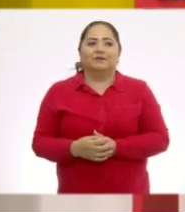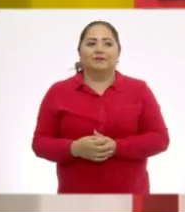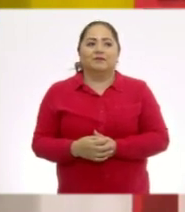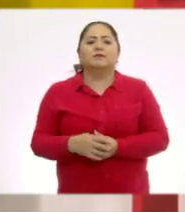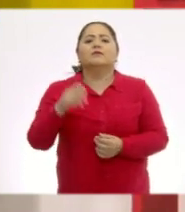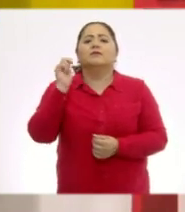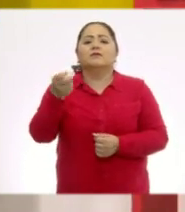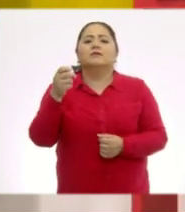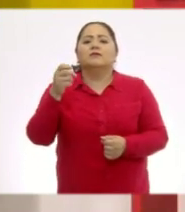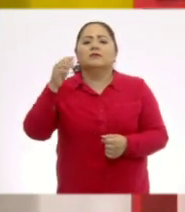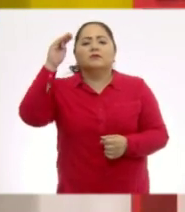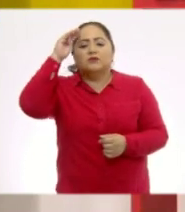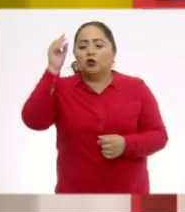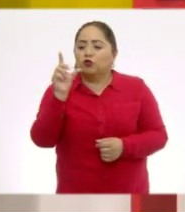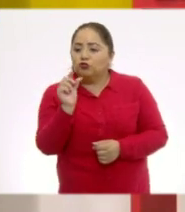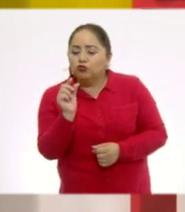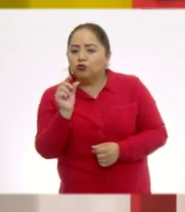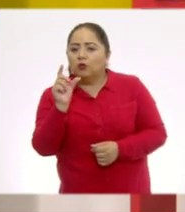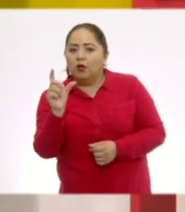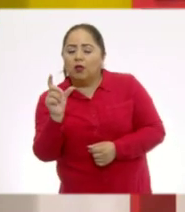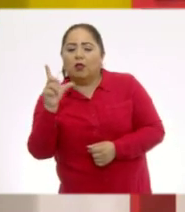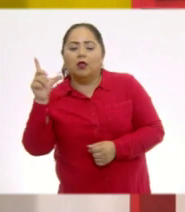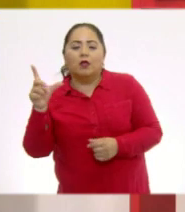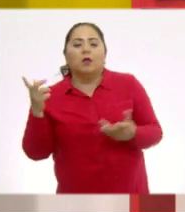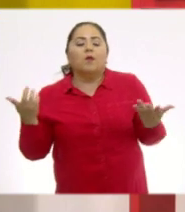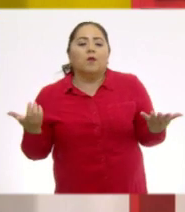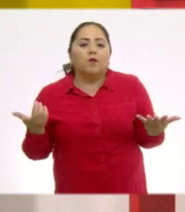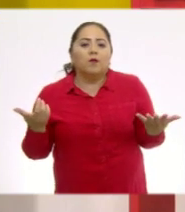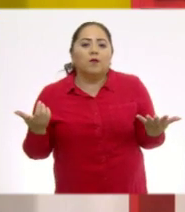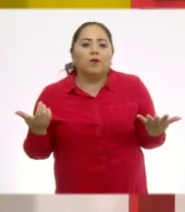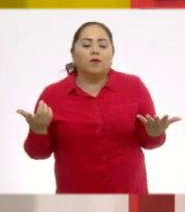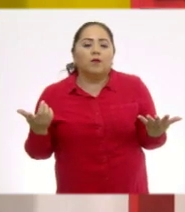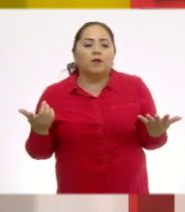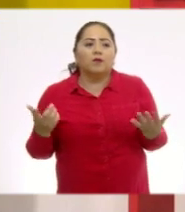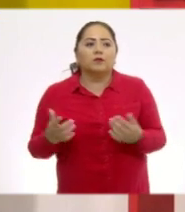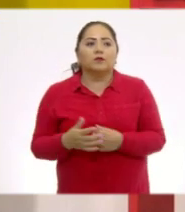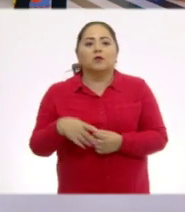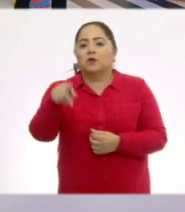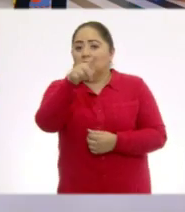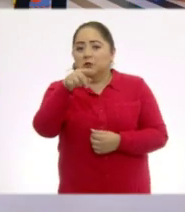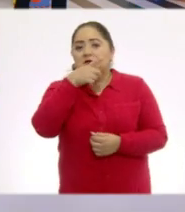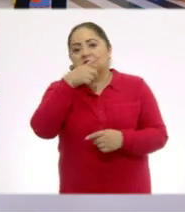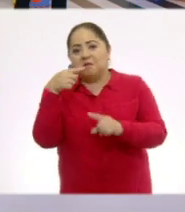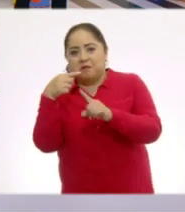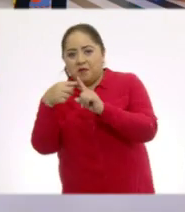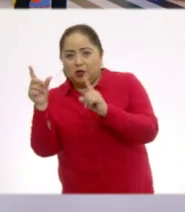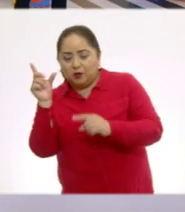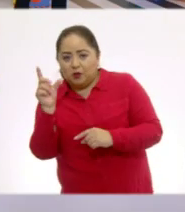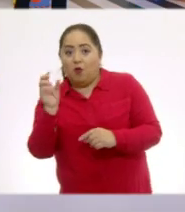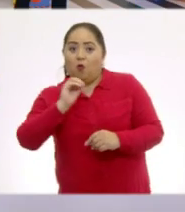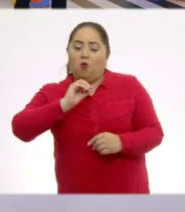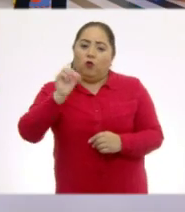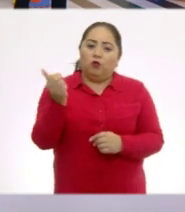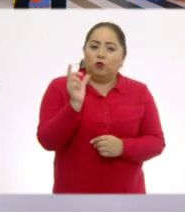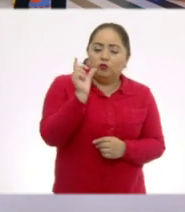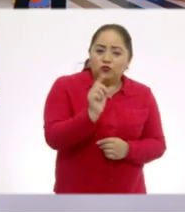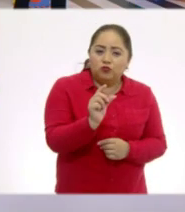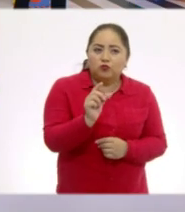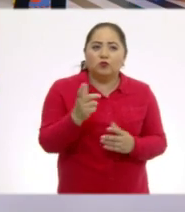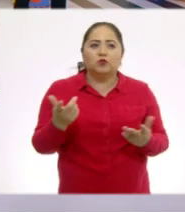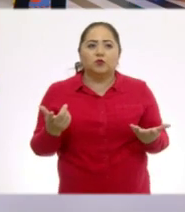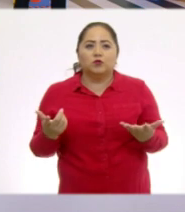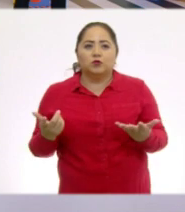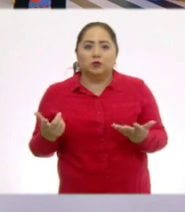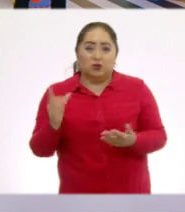Triángulo. ¿De qué tamaño creen ustedes que será? Venga, a ver, a votar. Levanten sus manos. Unos dicen que el mediano, otros dicen que el pequeño. chico.